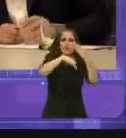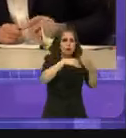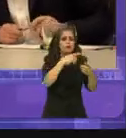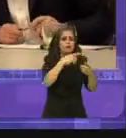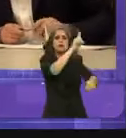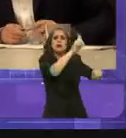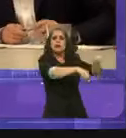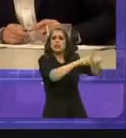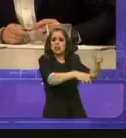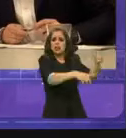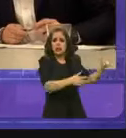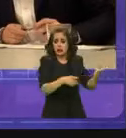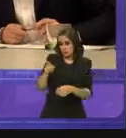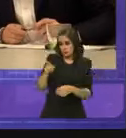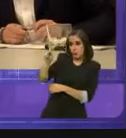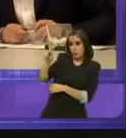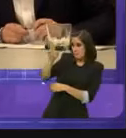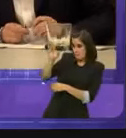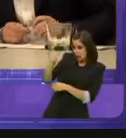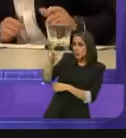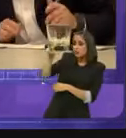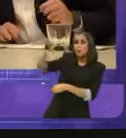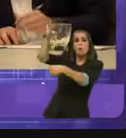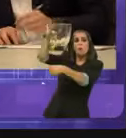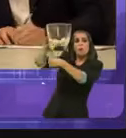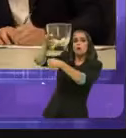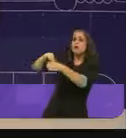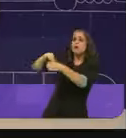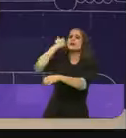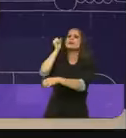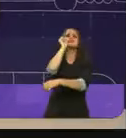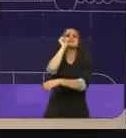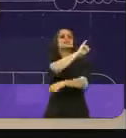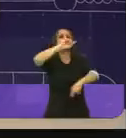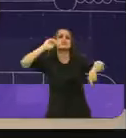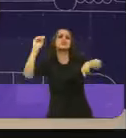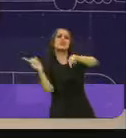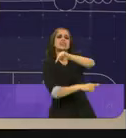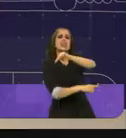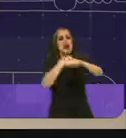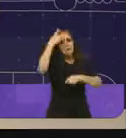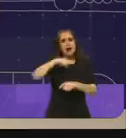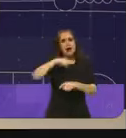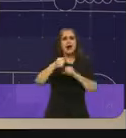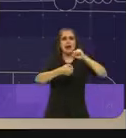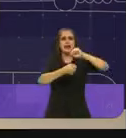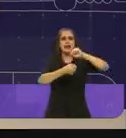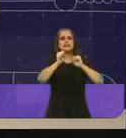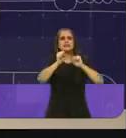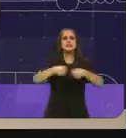tu partido, el PRI, votó a favor de la desaparición del seguro popular.